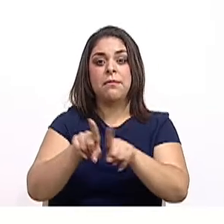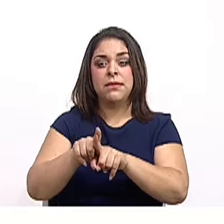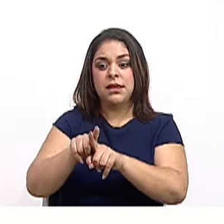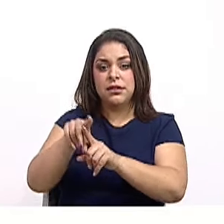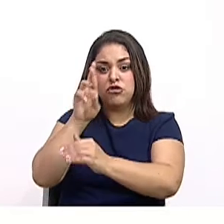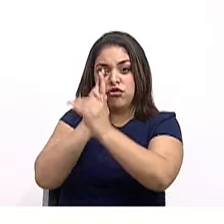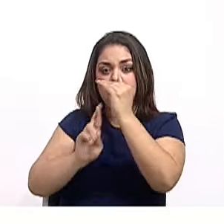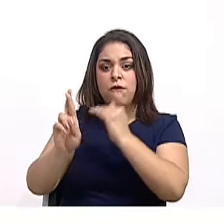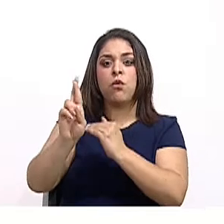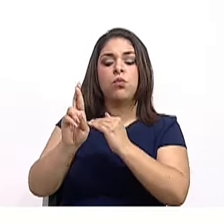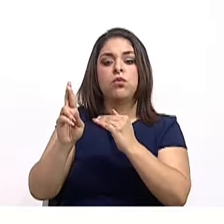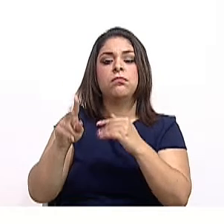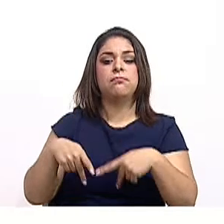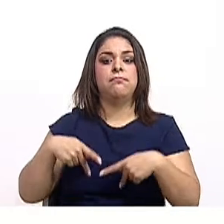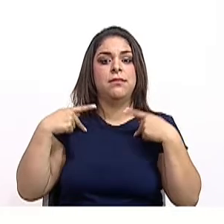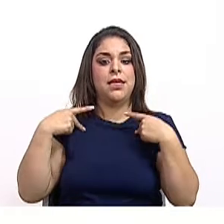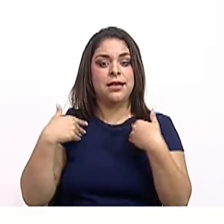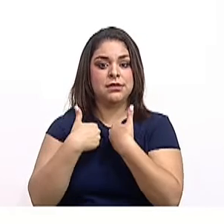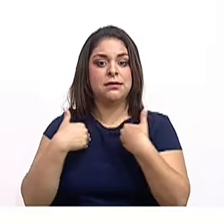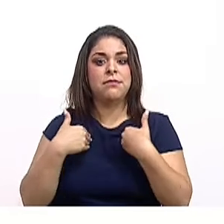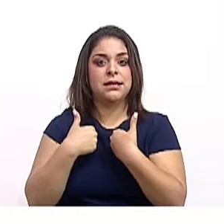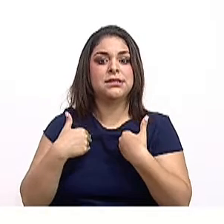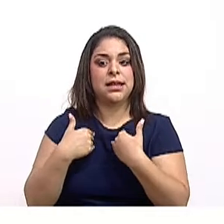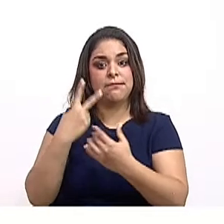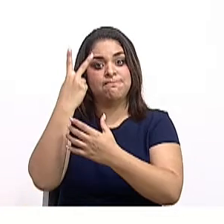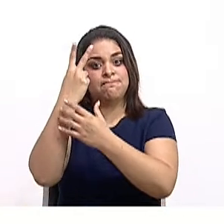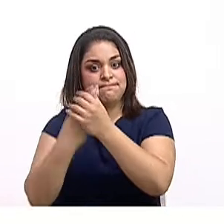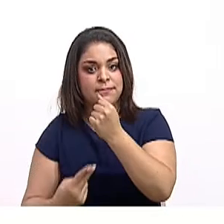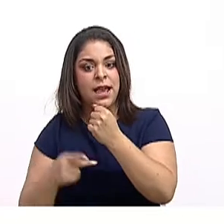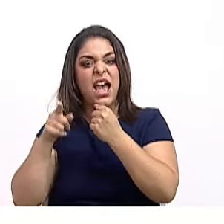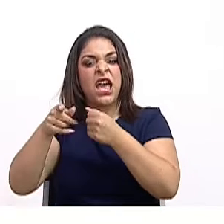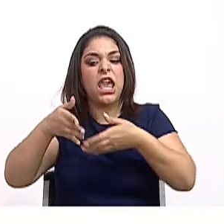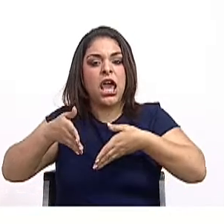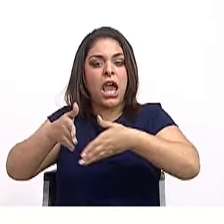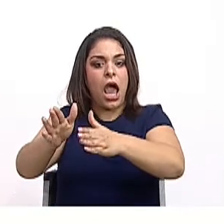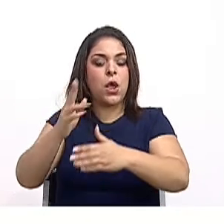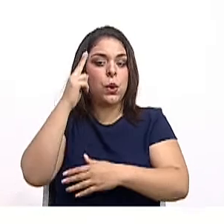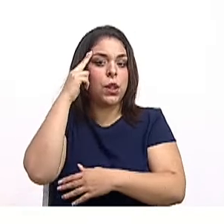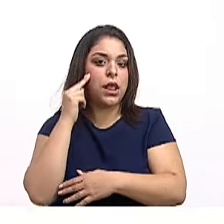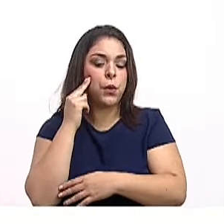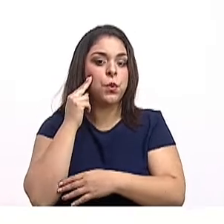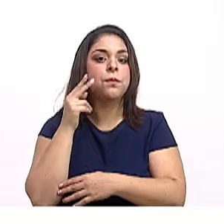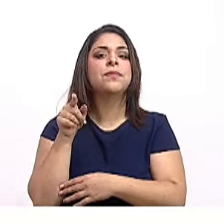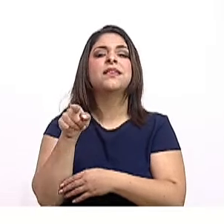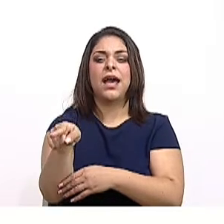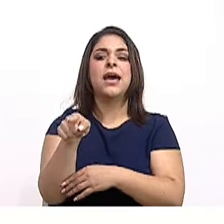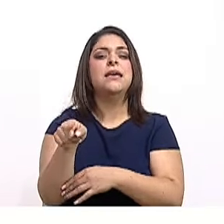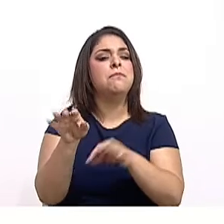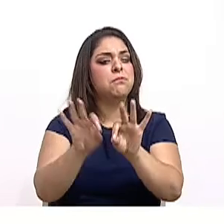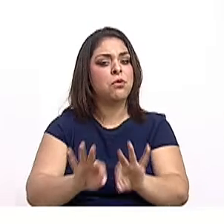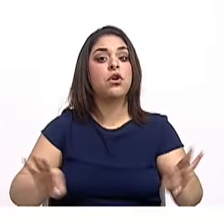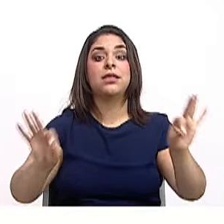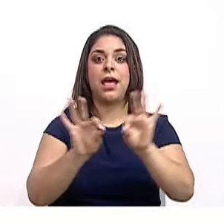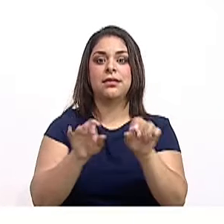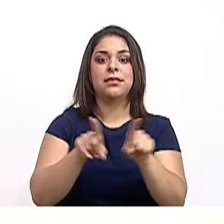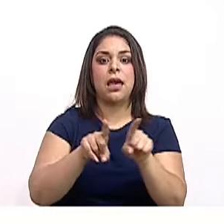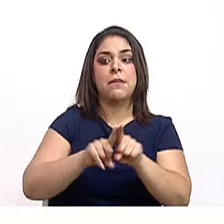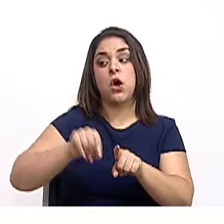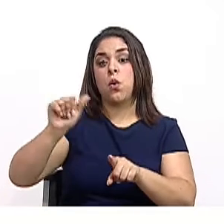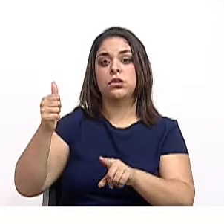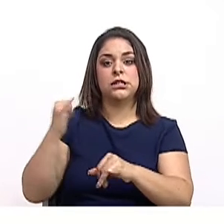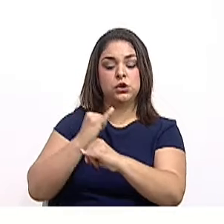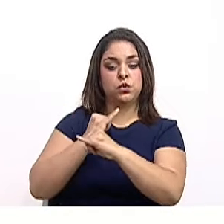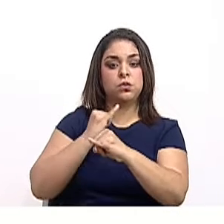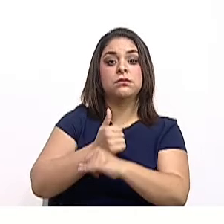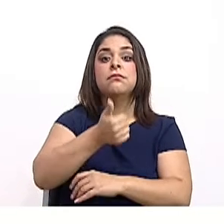silvestre en mixto Caño Negro. Y allí es muy importante porque entran en juego otros entes privados para